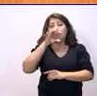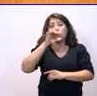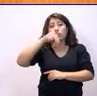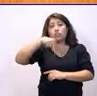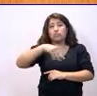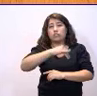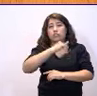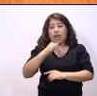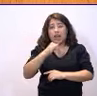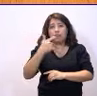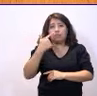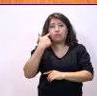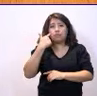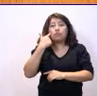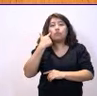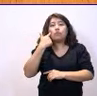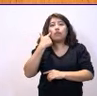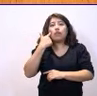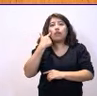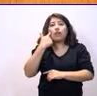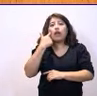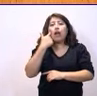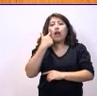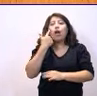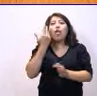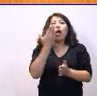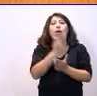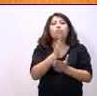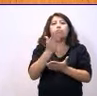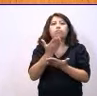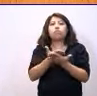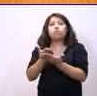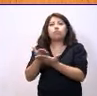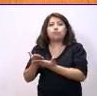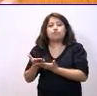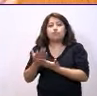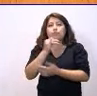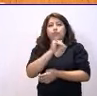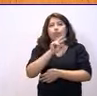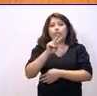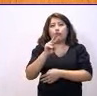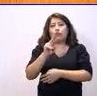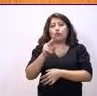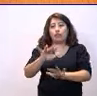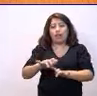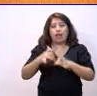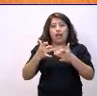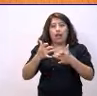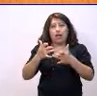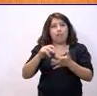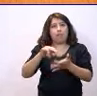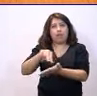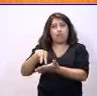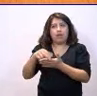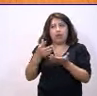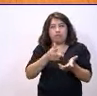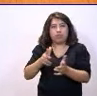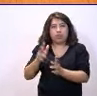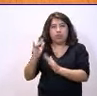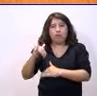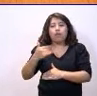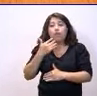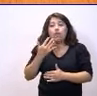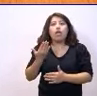mí es fundamental que por primera vez, gracias a esas aportaciones de Izquierda Unida, que entonces no estaba representada en la Cámara, pero sí se contó con nosotros para hacer esas aportaciones,